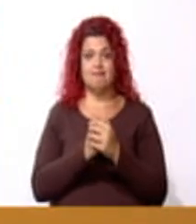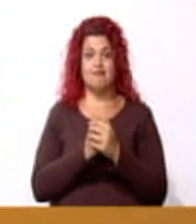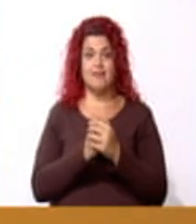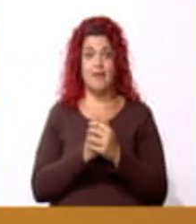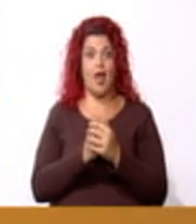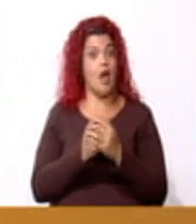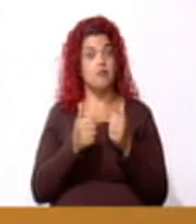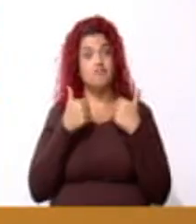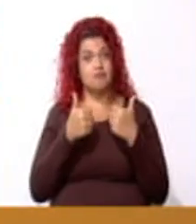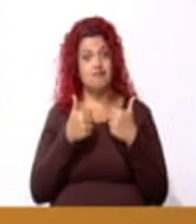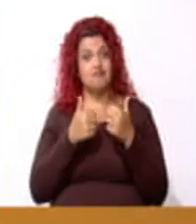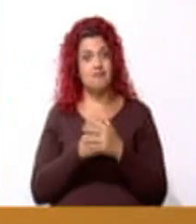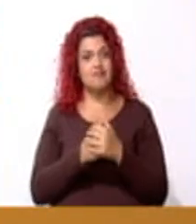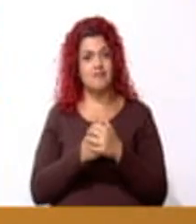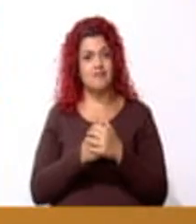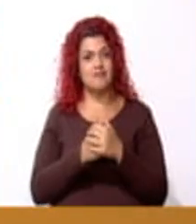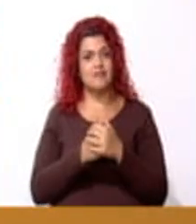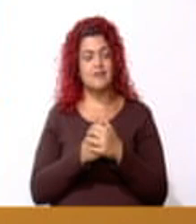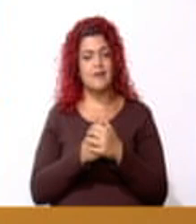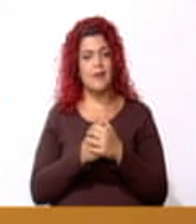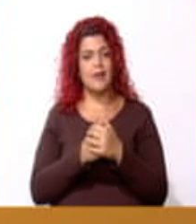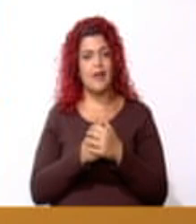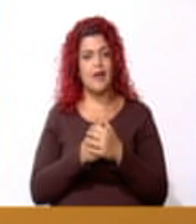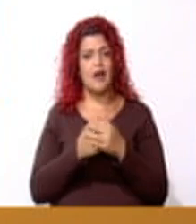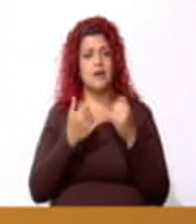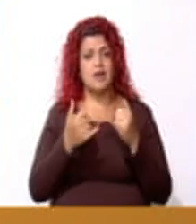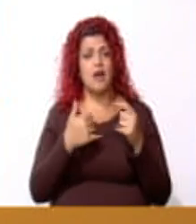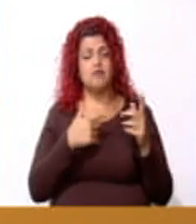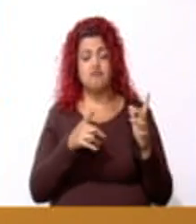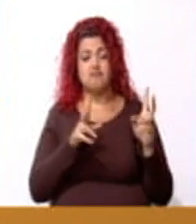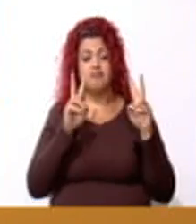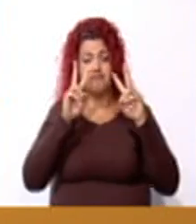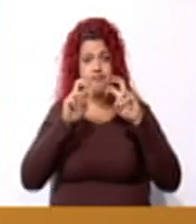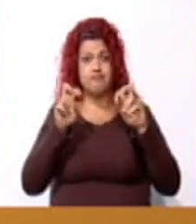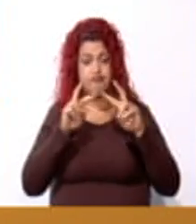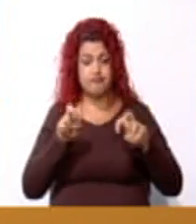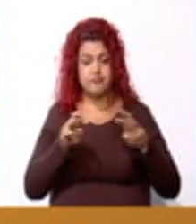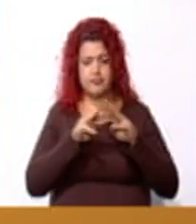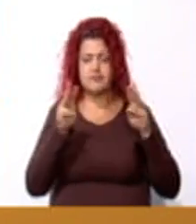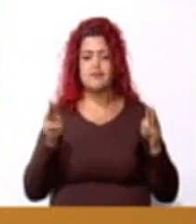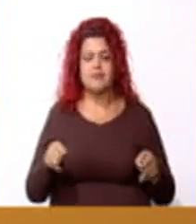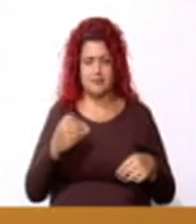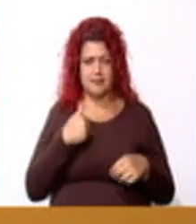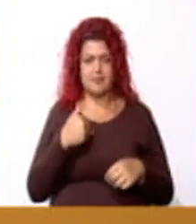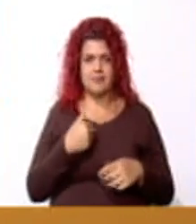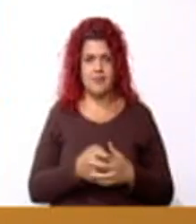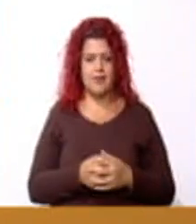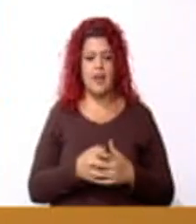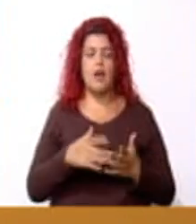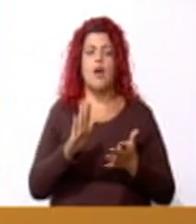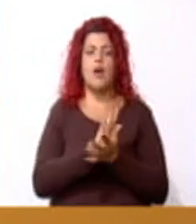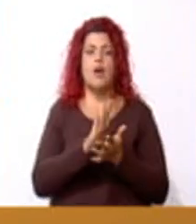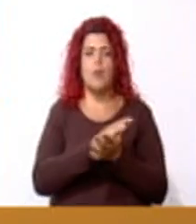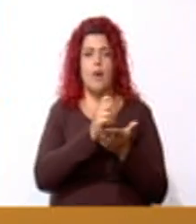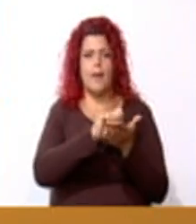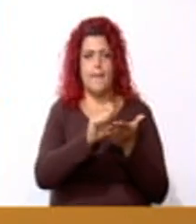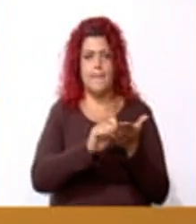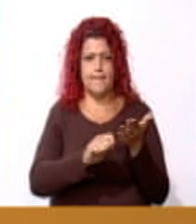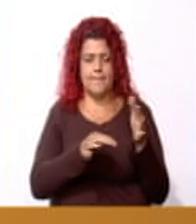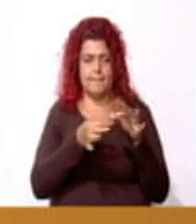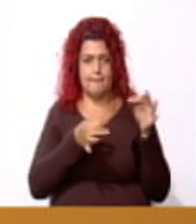Muy bien. Vamos a listar, entonces, revisemos que en la mesa tengamos. Hoja de escribir,